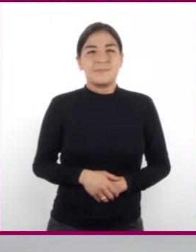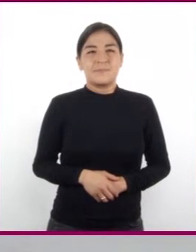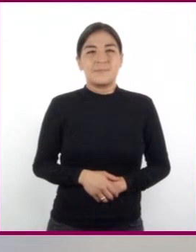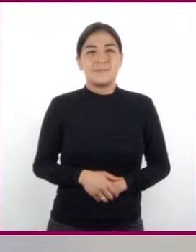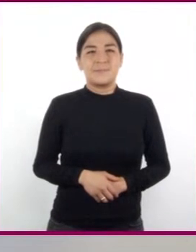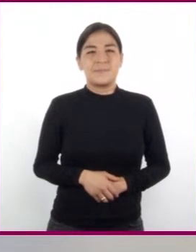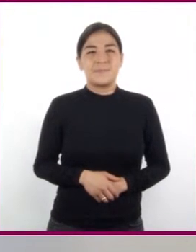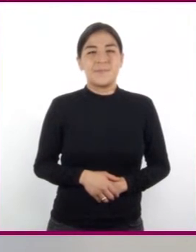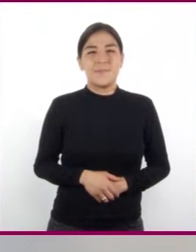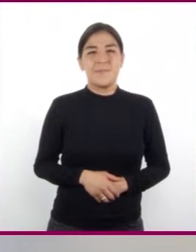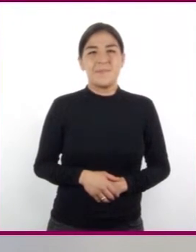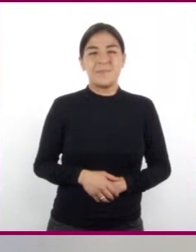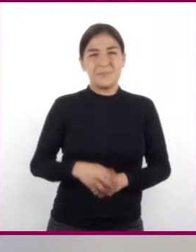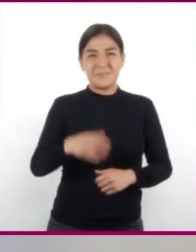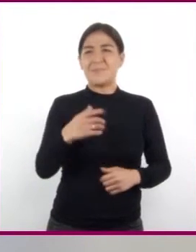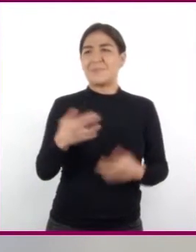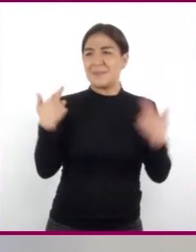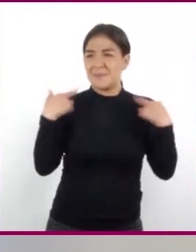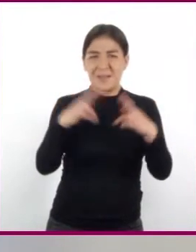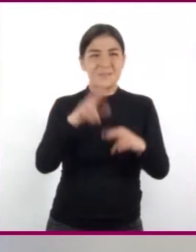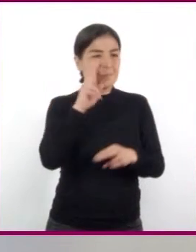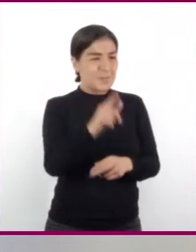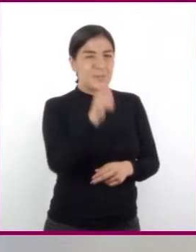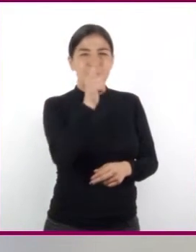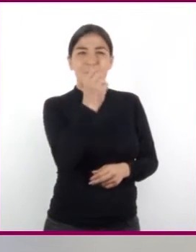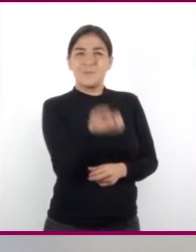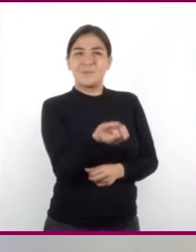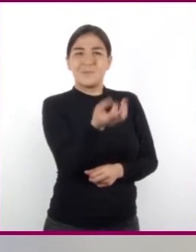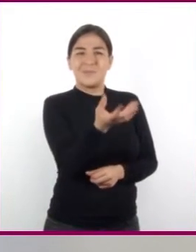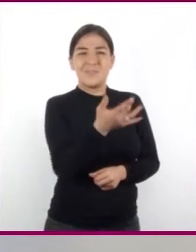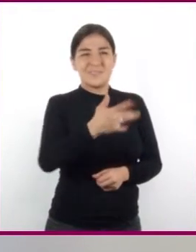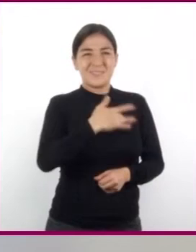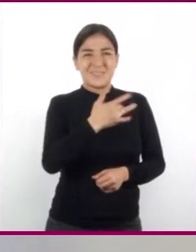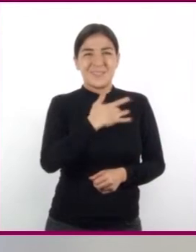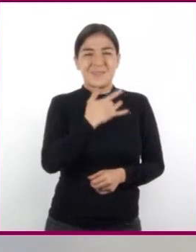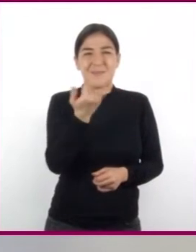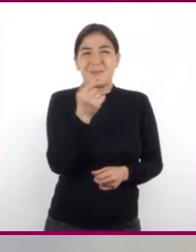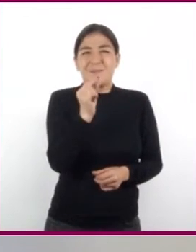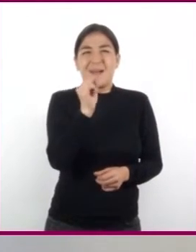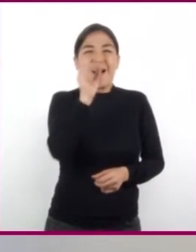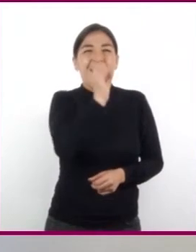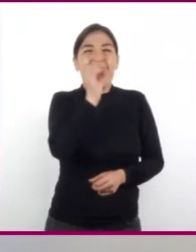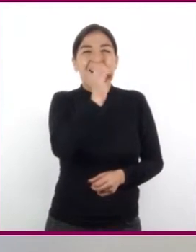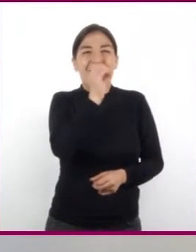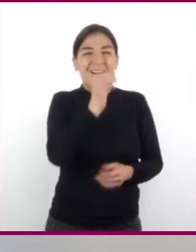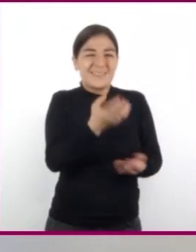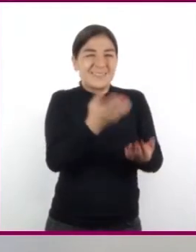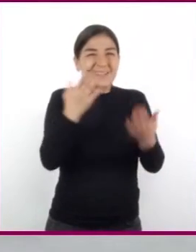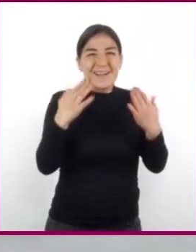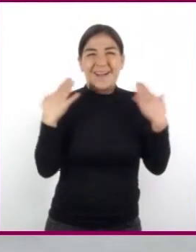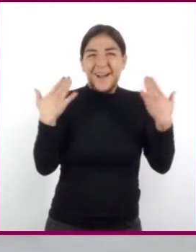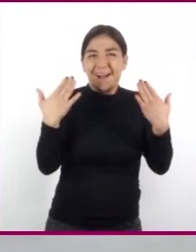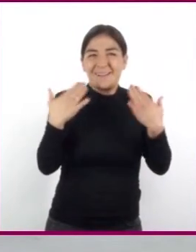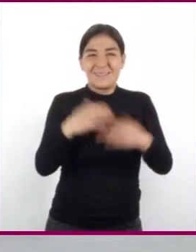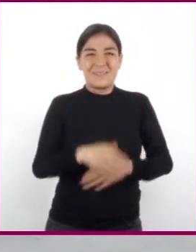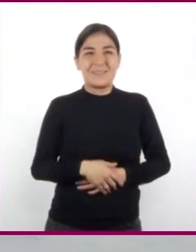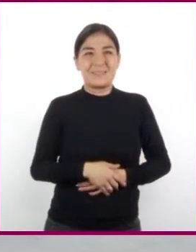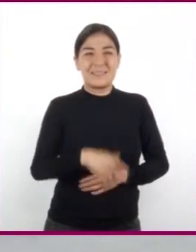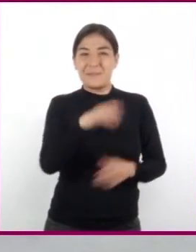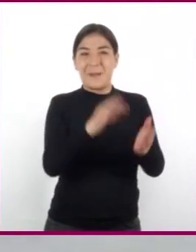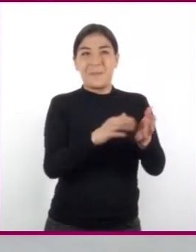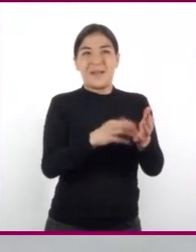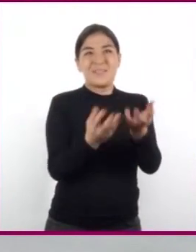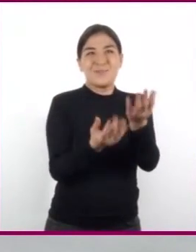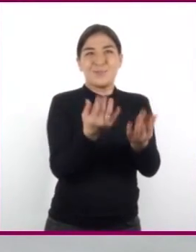Nuestra se está produciendo luz y hasta se siente un poquito de calor. Se está quemando el papel.